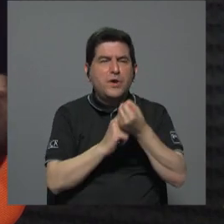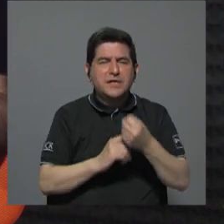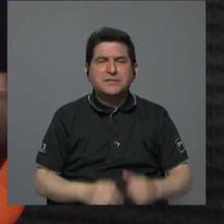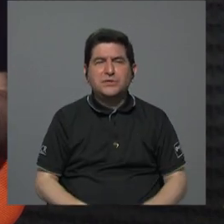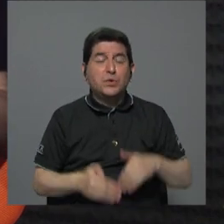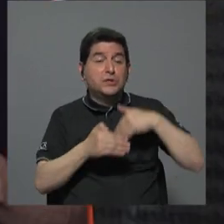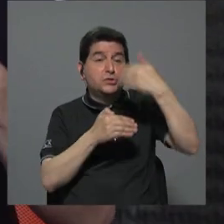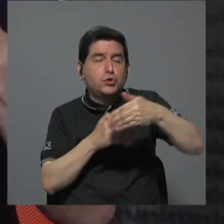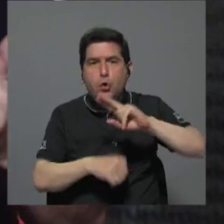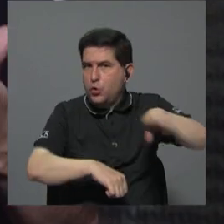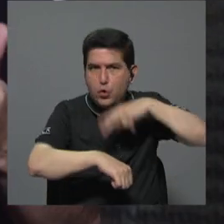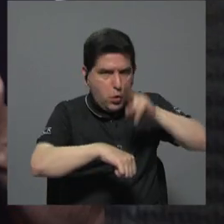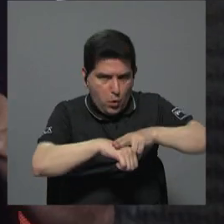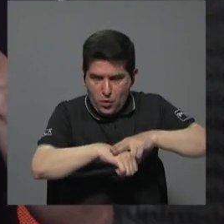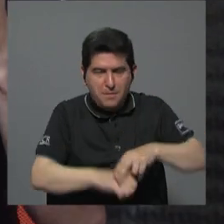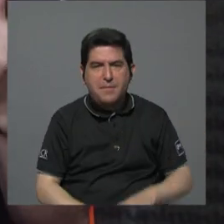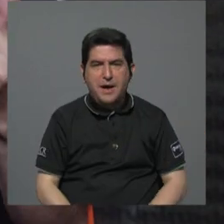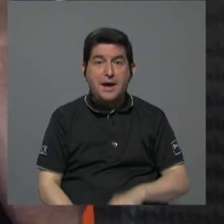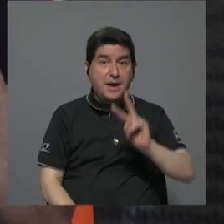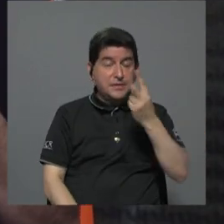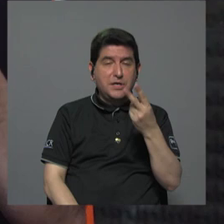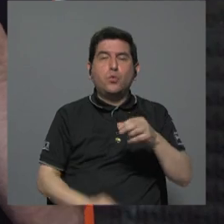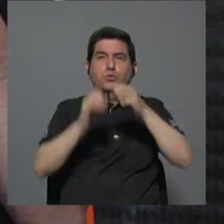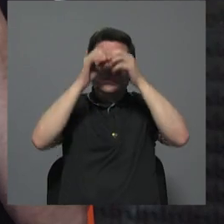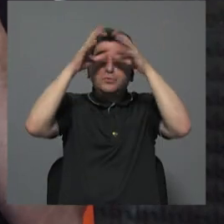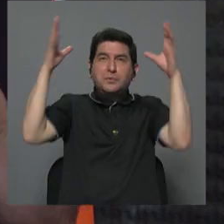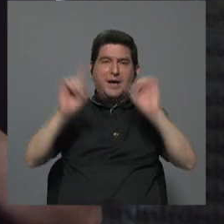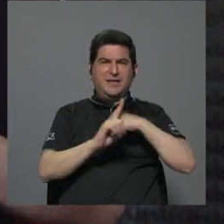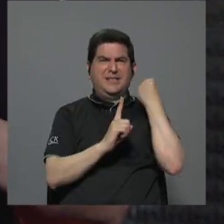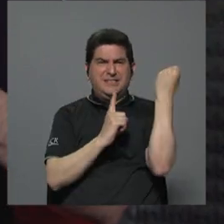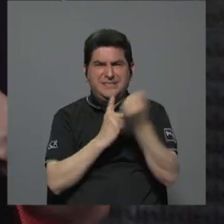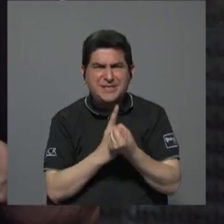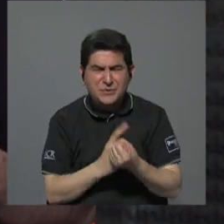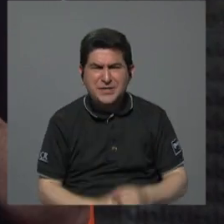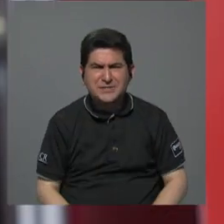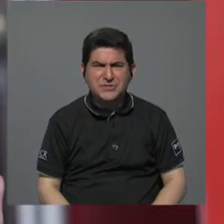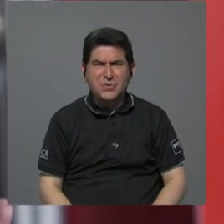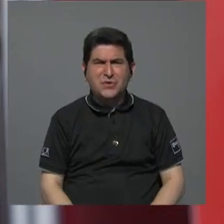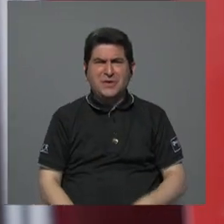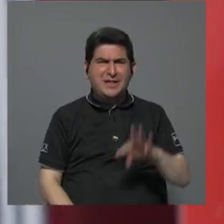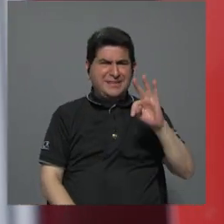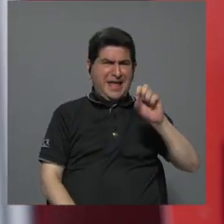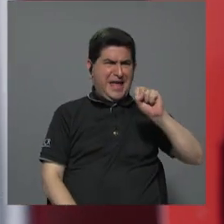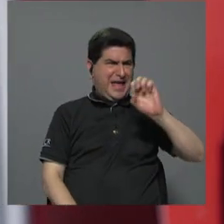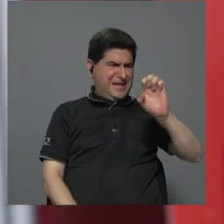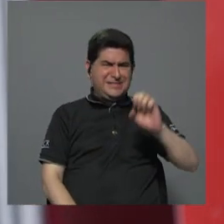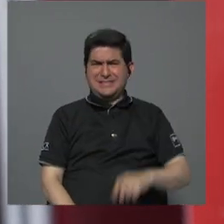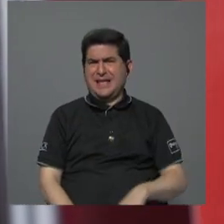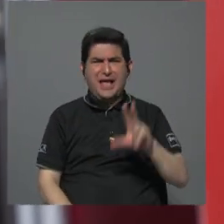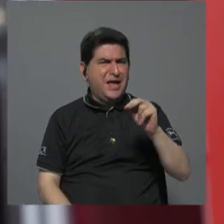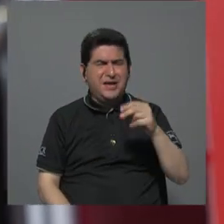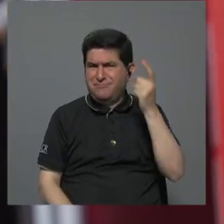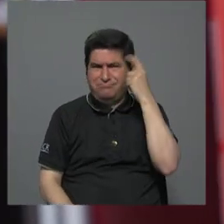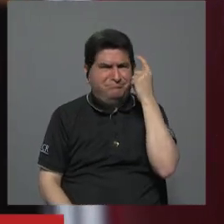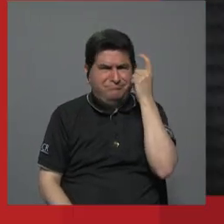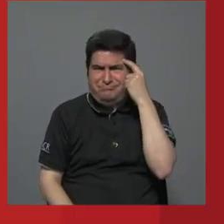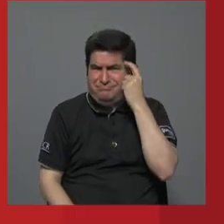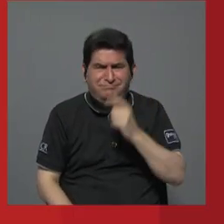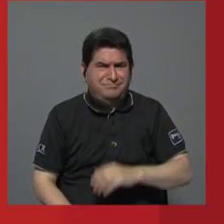extremo atípico y segundo está imaginando una solución que ni siquiera el Tribunal Supremo de Elecciones ha contemplado